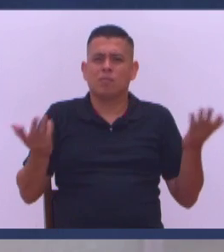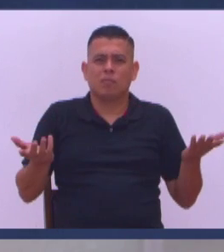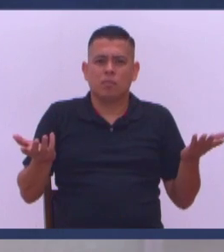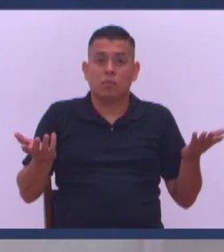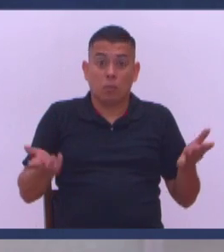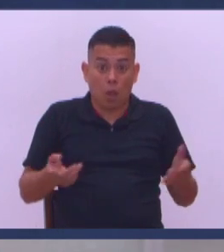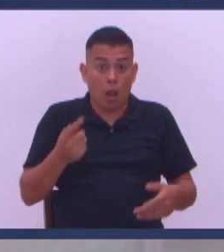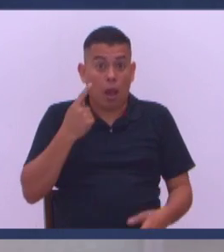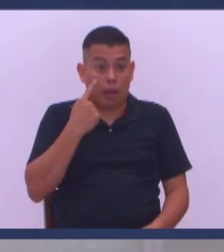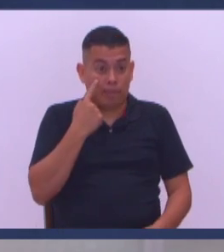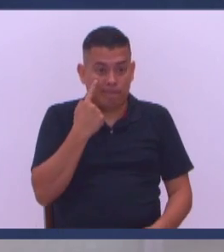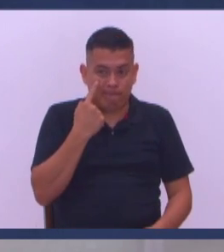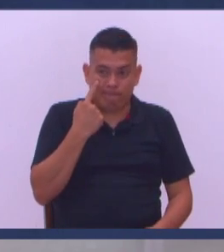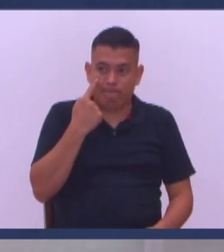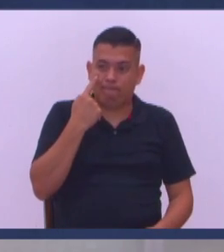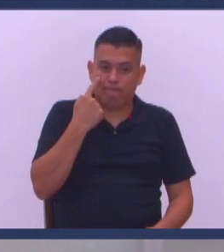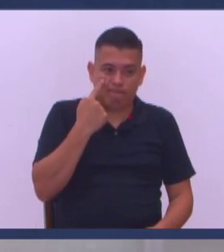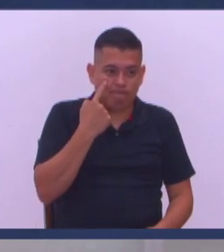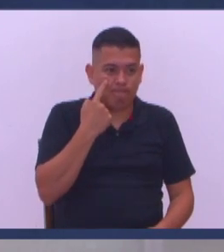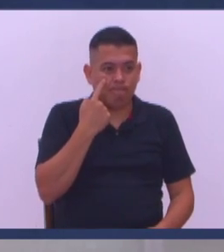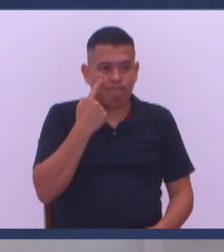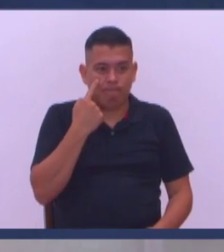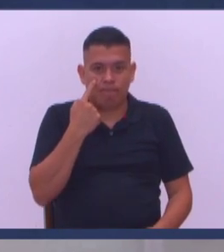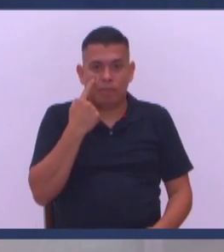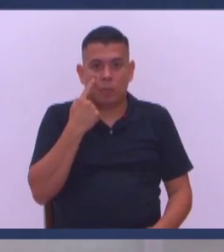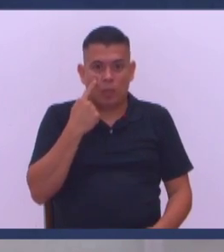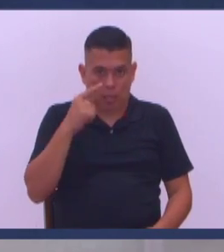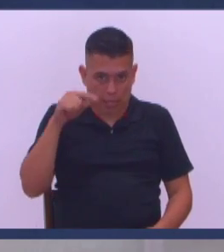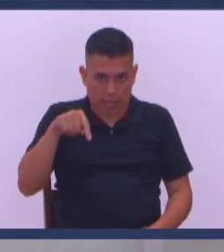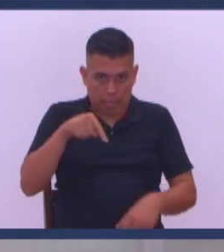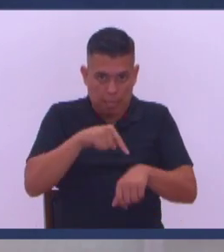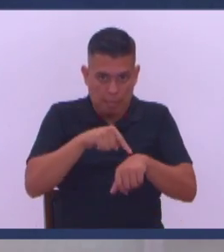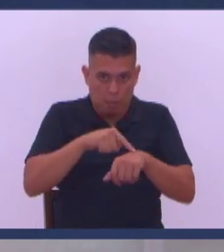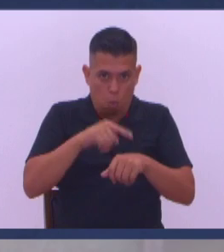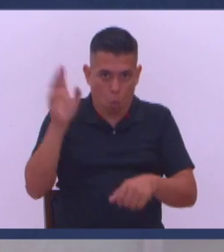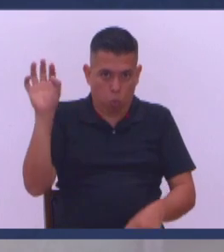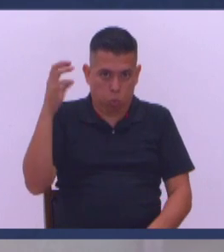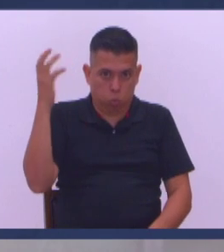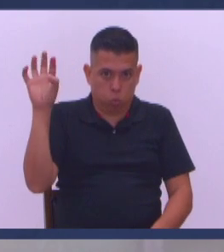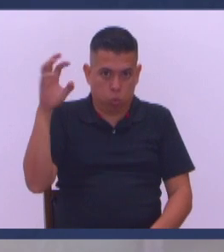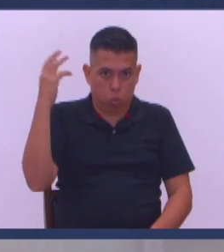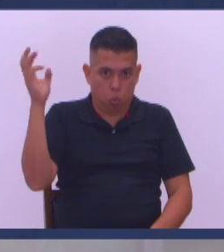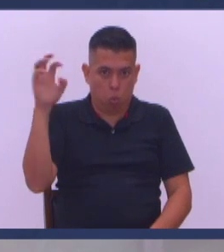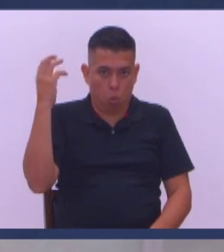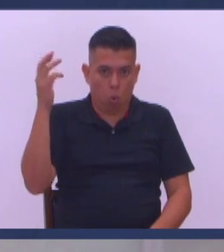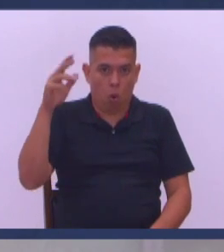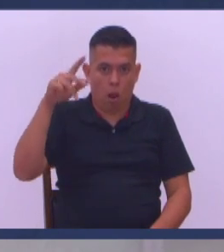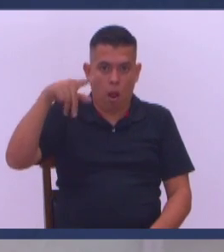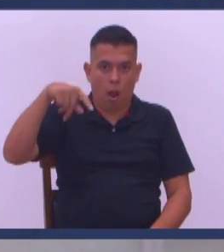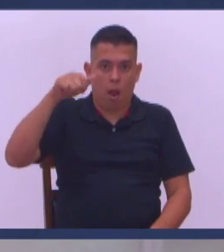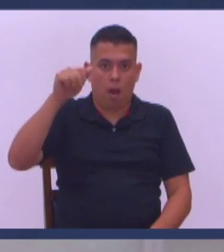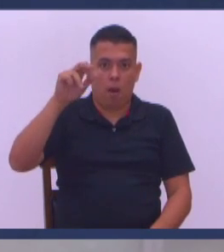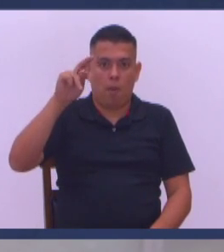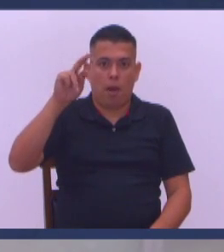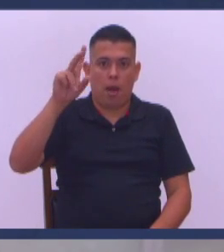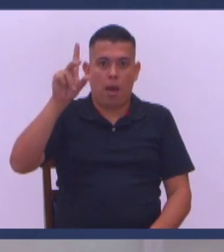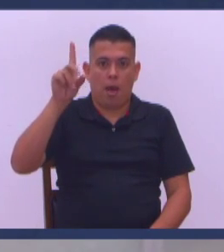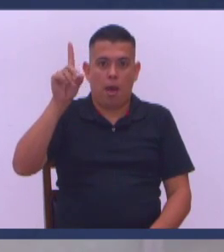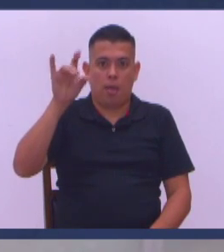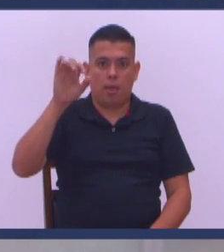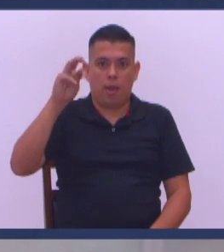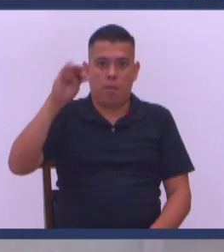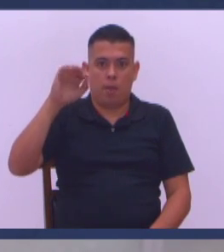Una vigilancia Una vigilancia Estas pandemias A mantener Una vigilancia Con que Personas